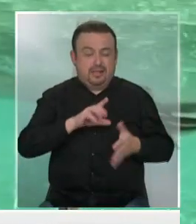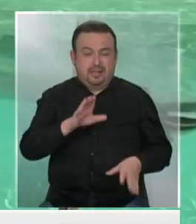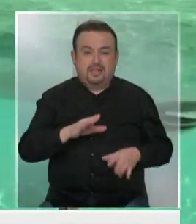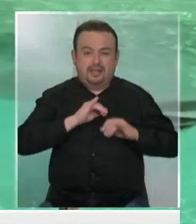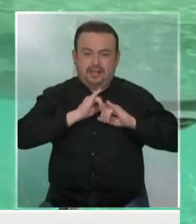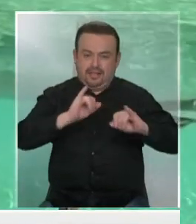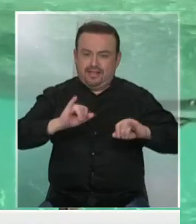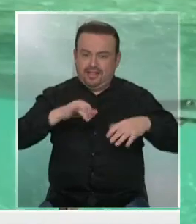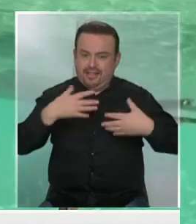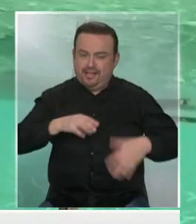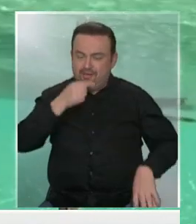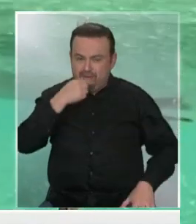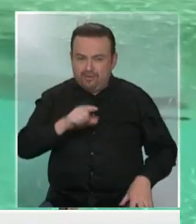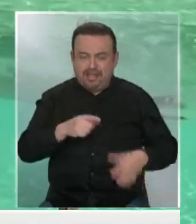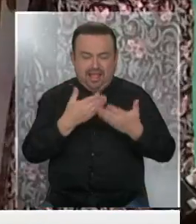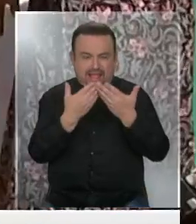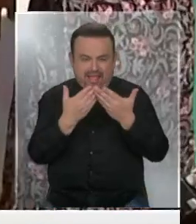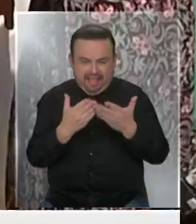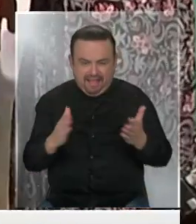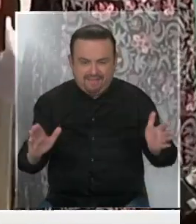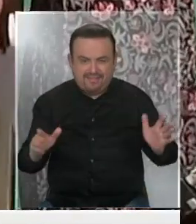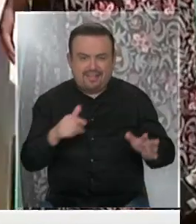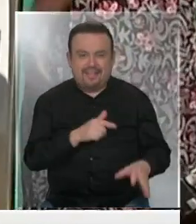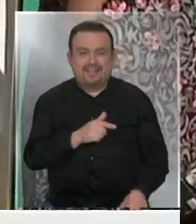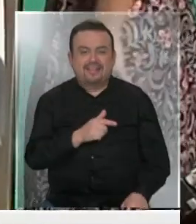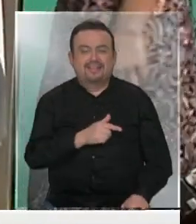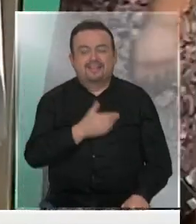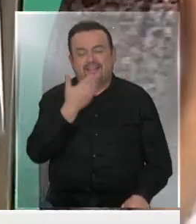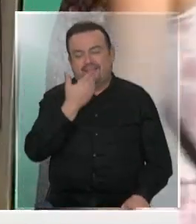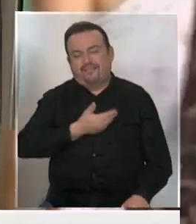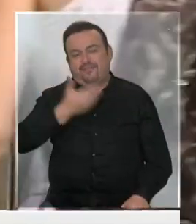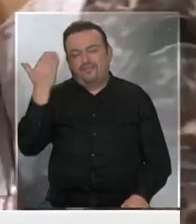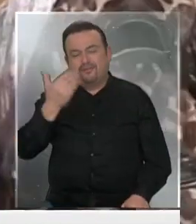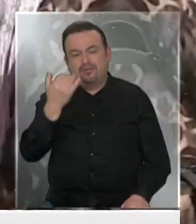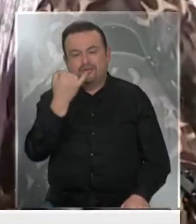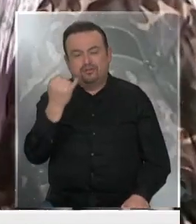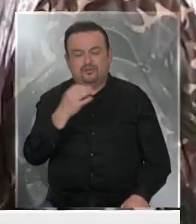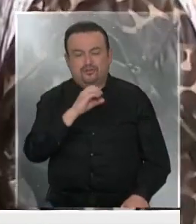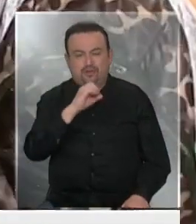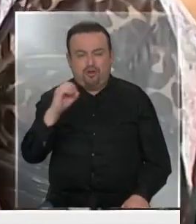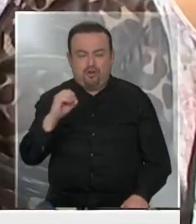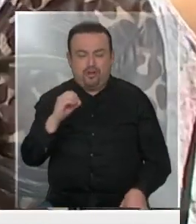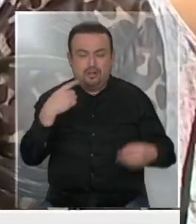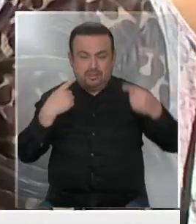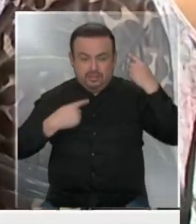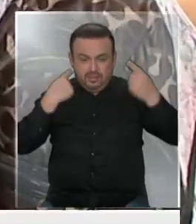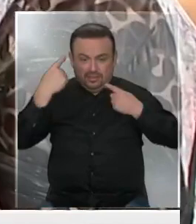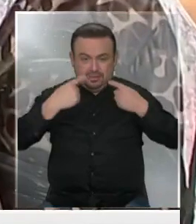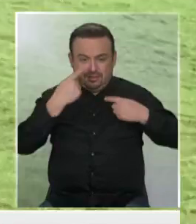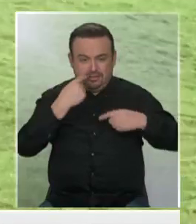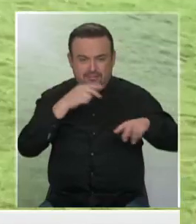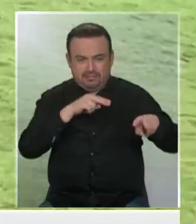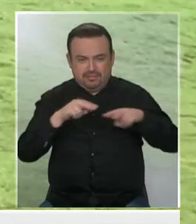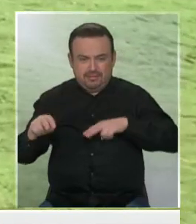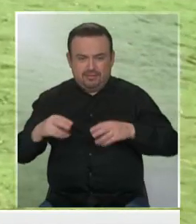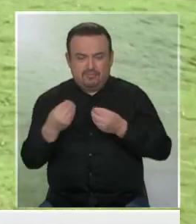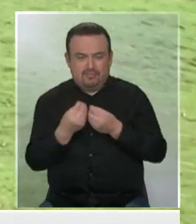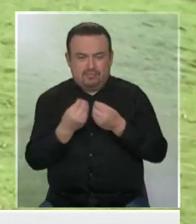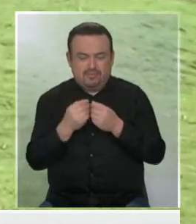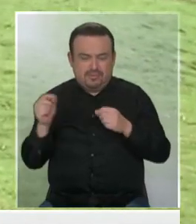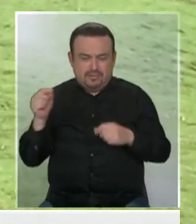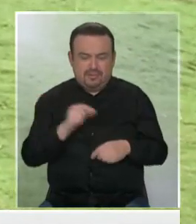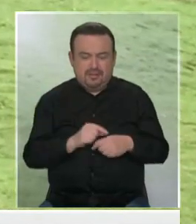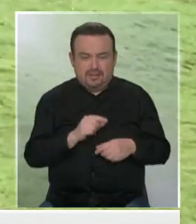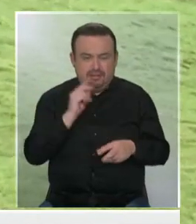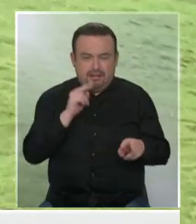anunciaron que, ahí lo vemos, se reabrieron el famoso zoológico de Londres. Como vemos, decenas de personas llegaron hasta el